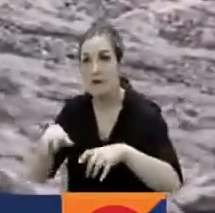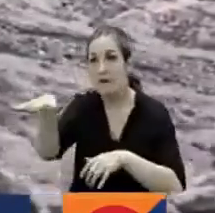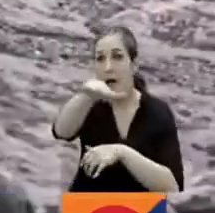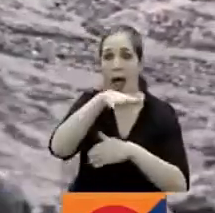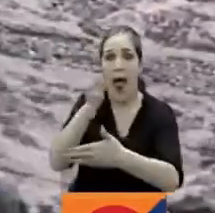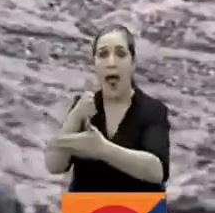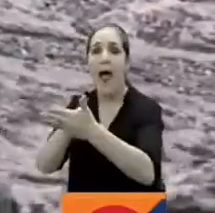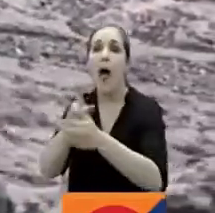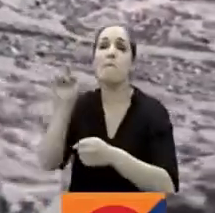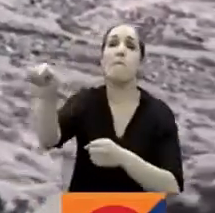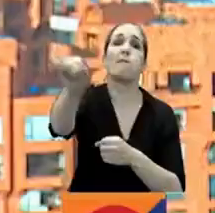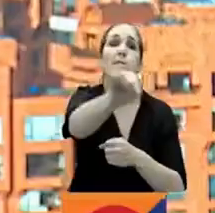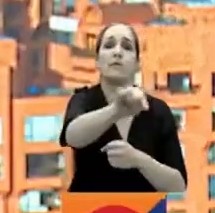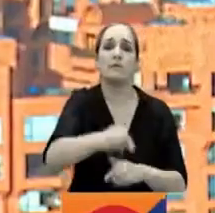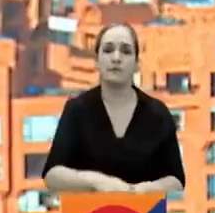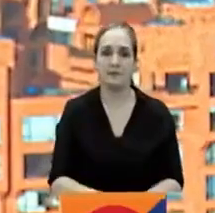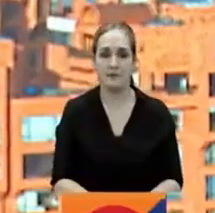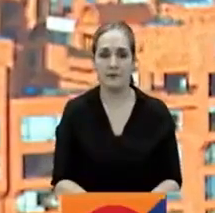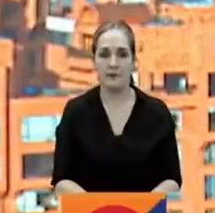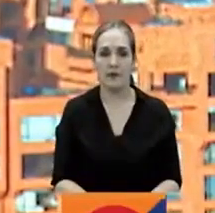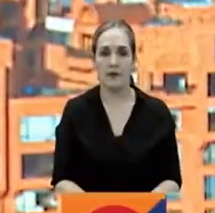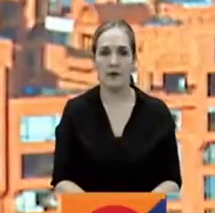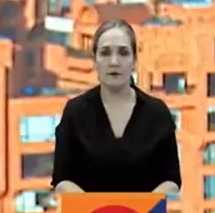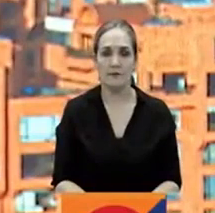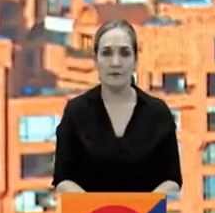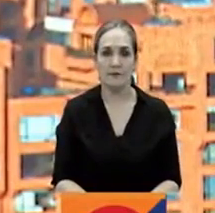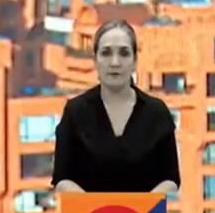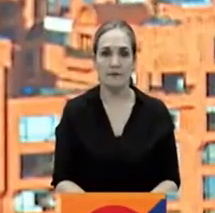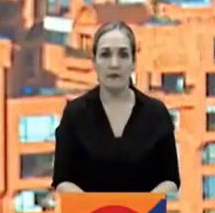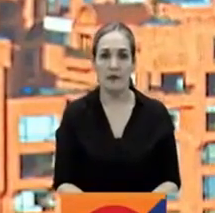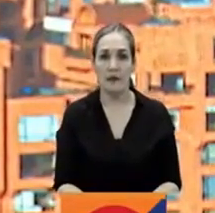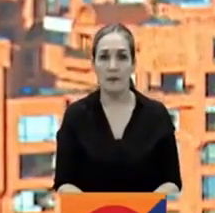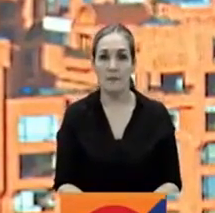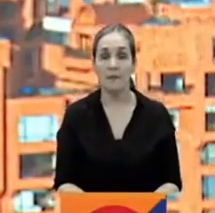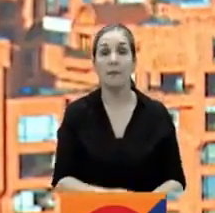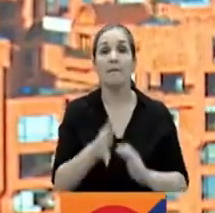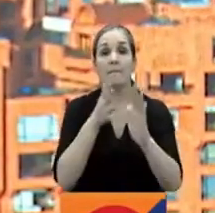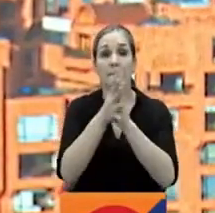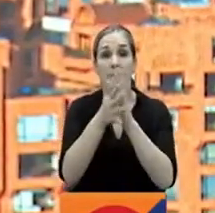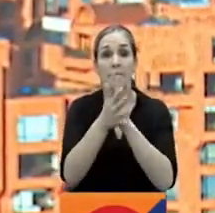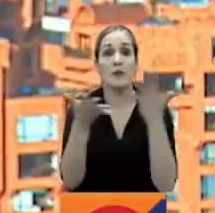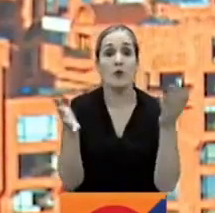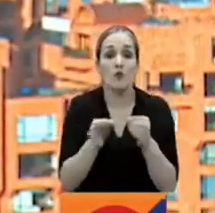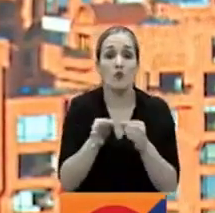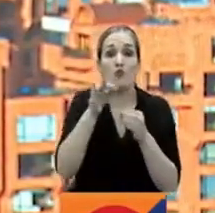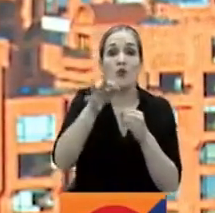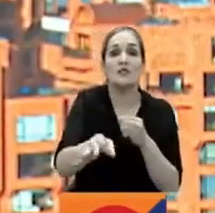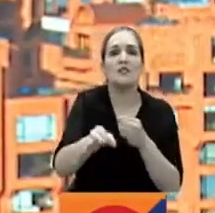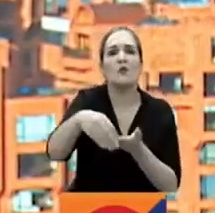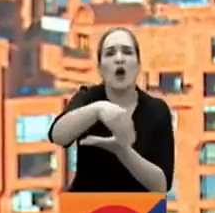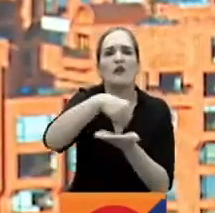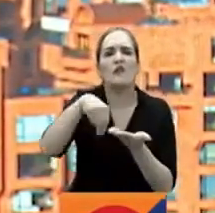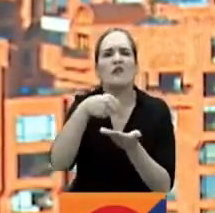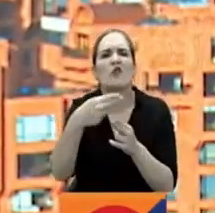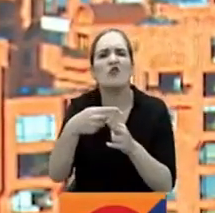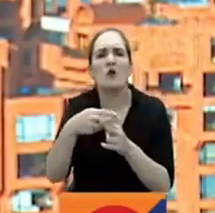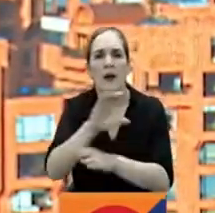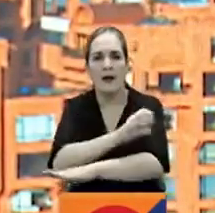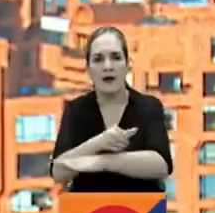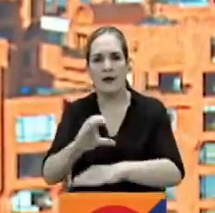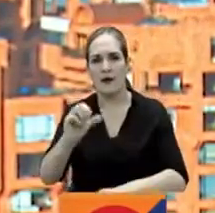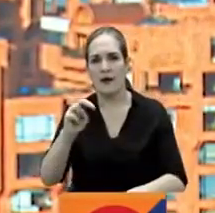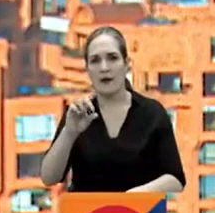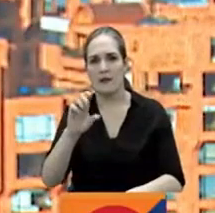incomunicada. Hasta el próximo viernes habrá toque de queda en Candelaria Atlántico luego de una azonada contra la